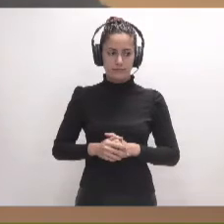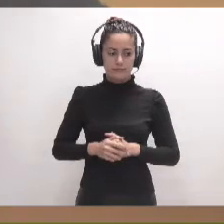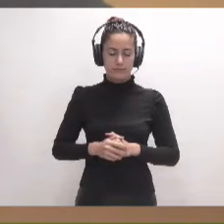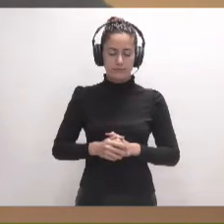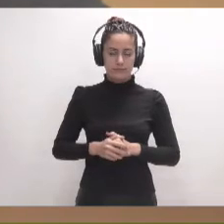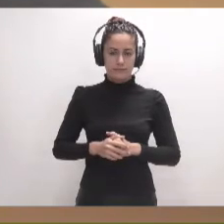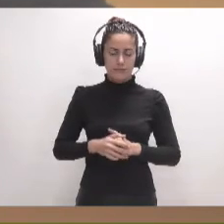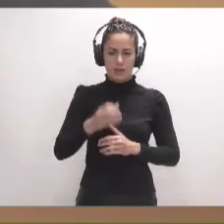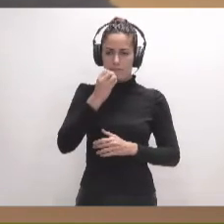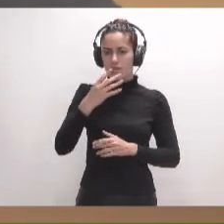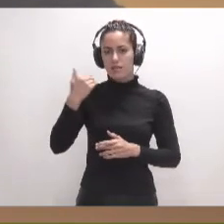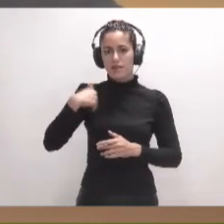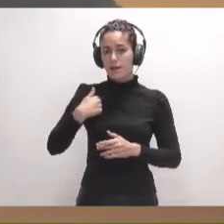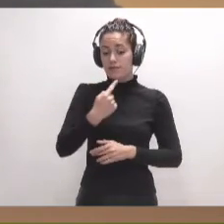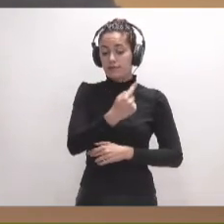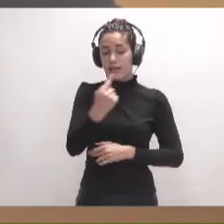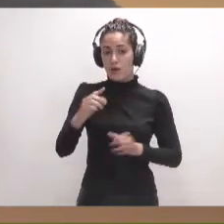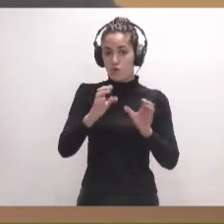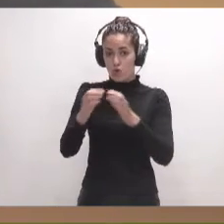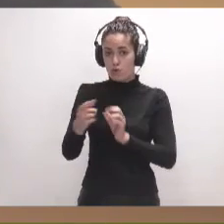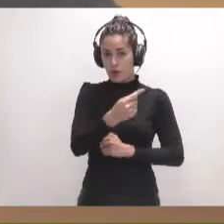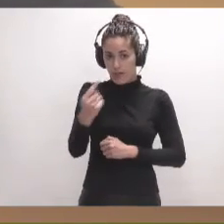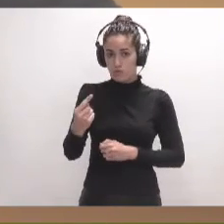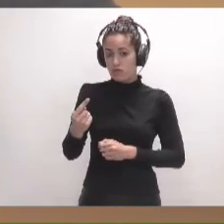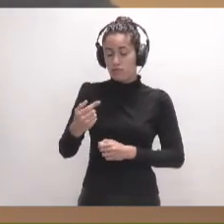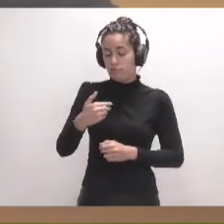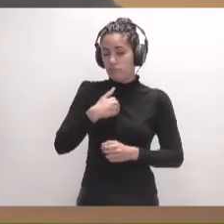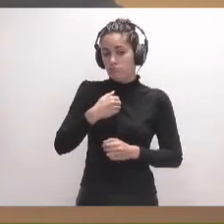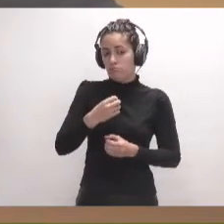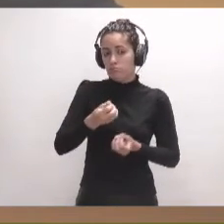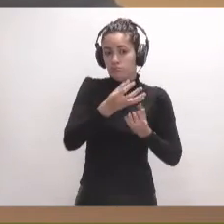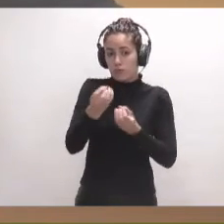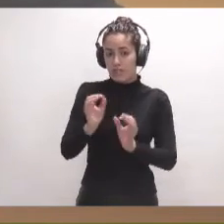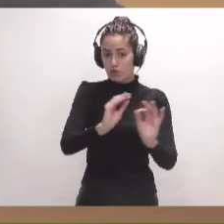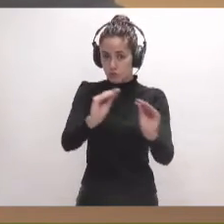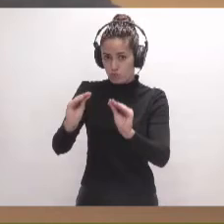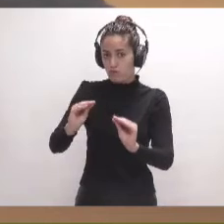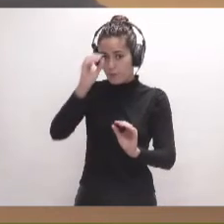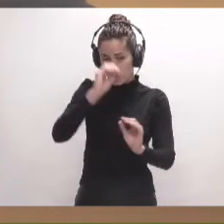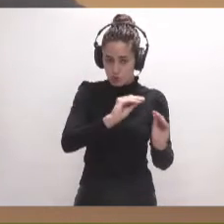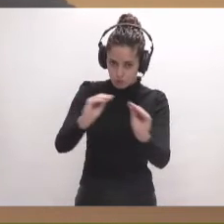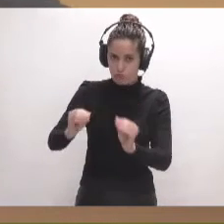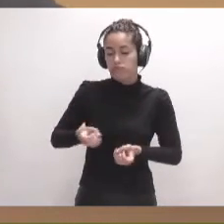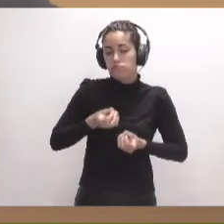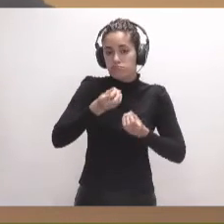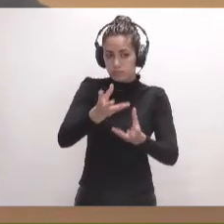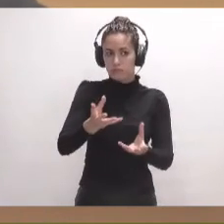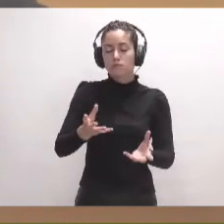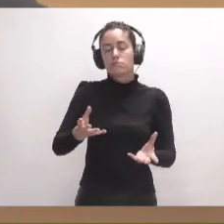Bien. Han manifestado cada uno de los grupos su posición. Ha habido una...